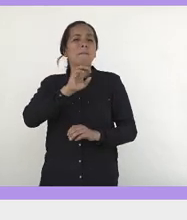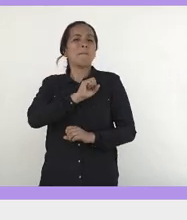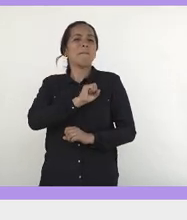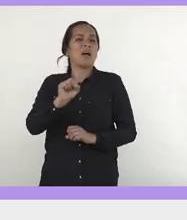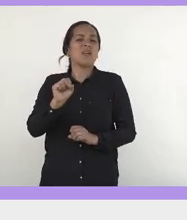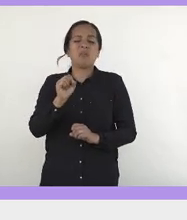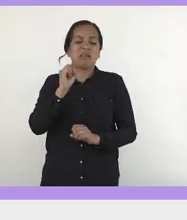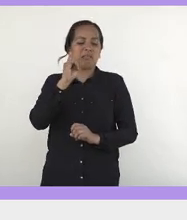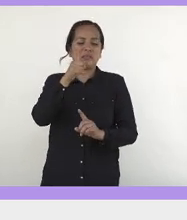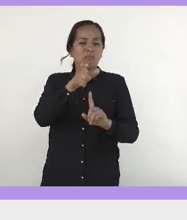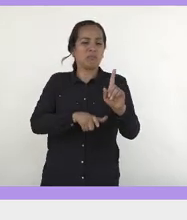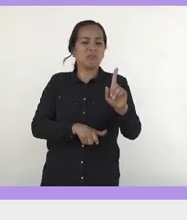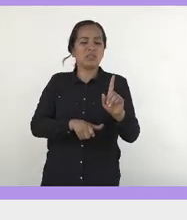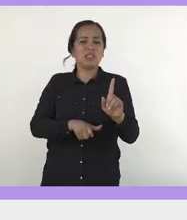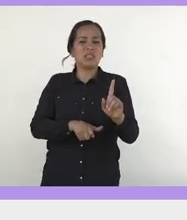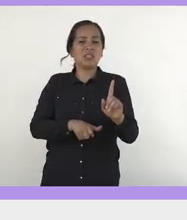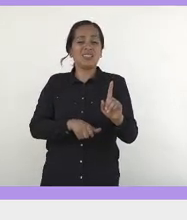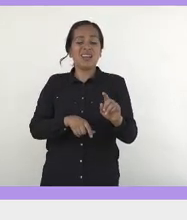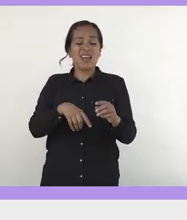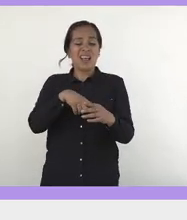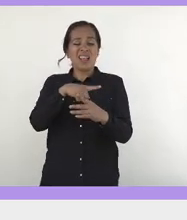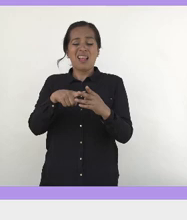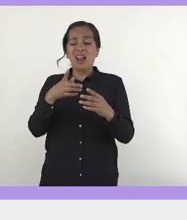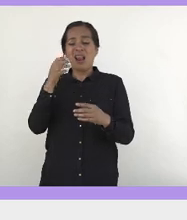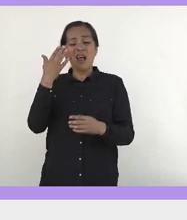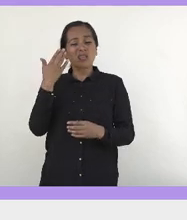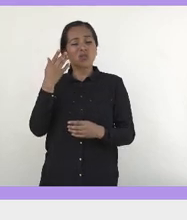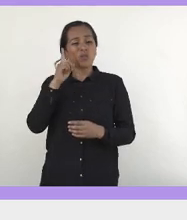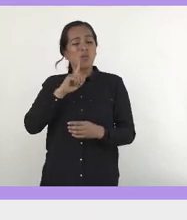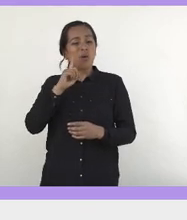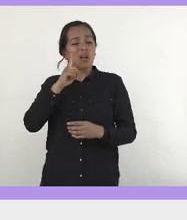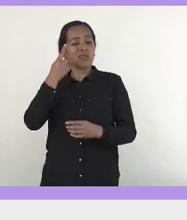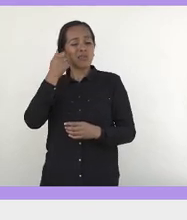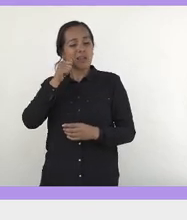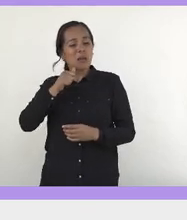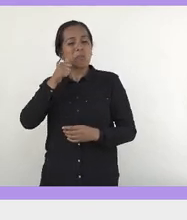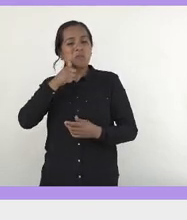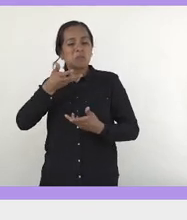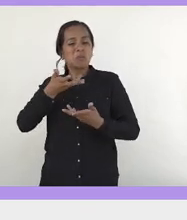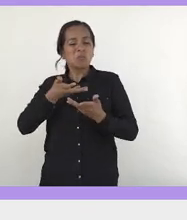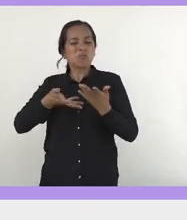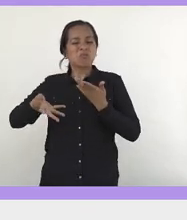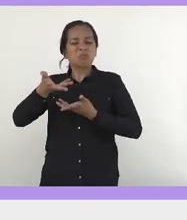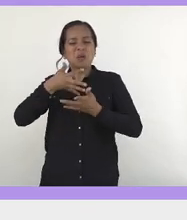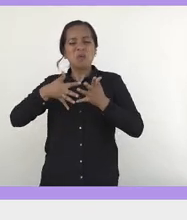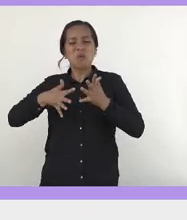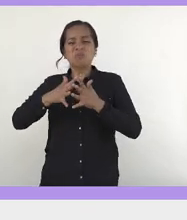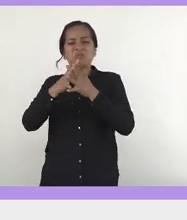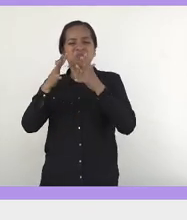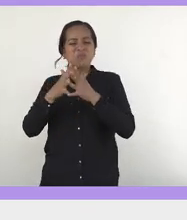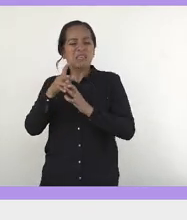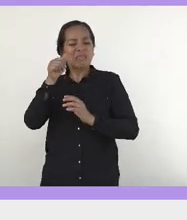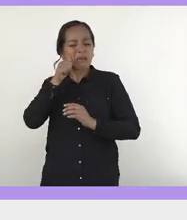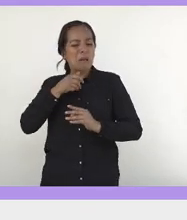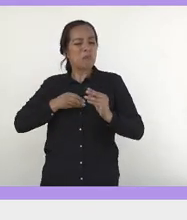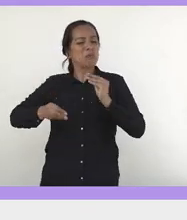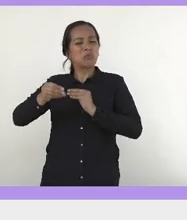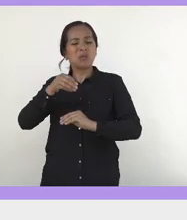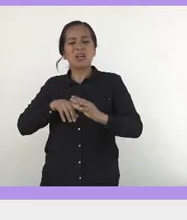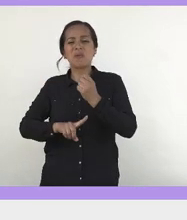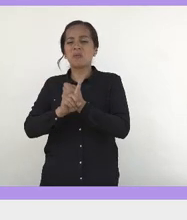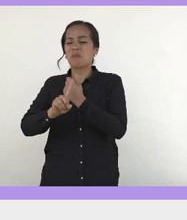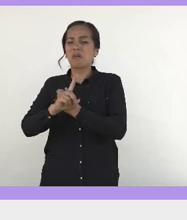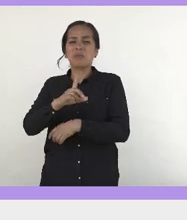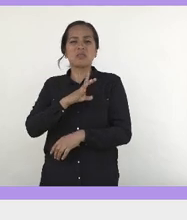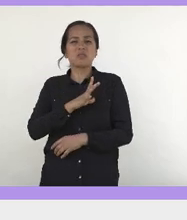Nos han dicho que las mujeres entre ellas siempre se pelean, siempre están en guerra. ¿Sí, verdad? ¿Sí les